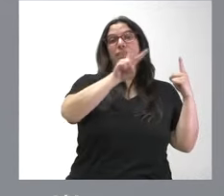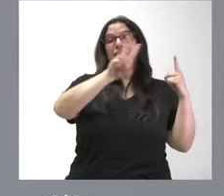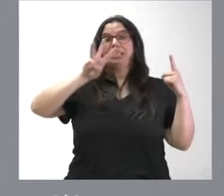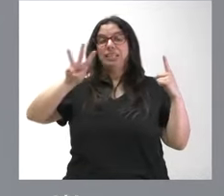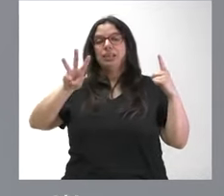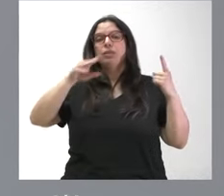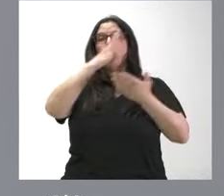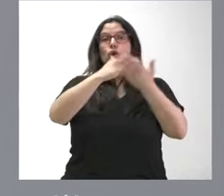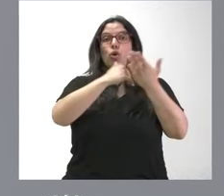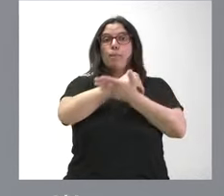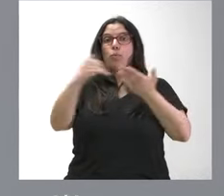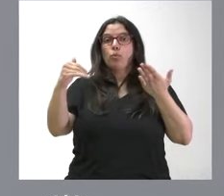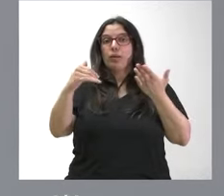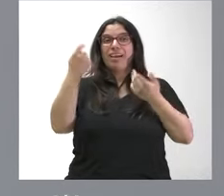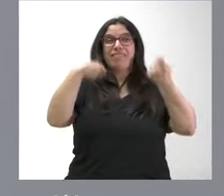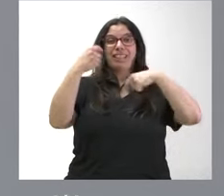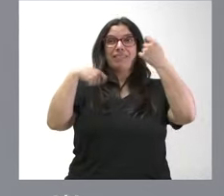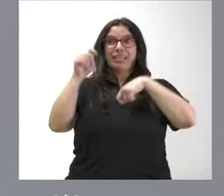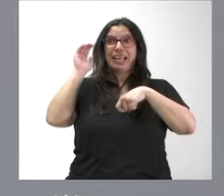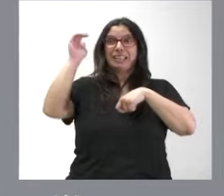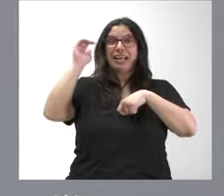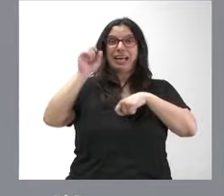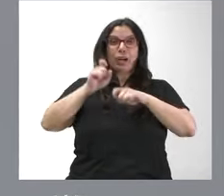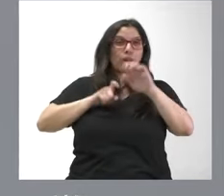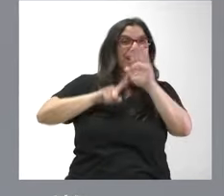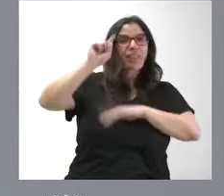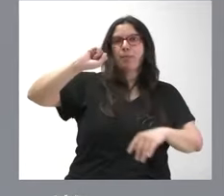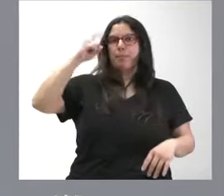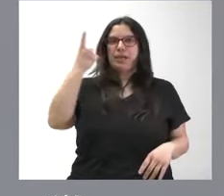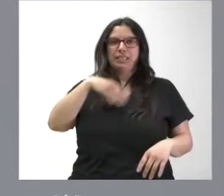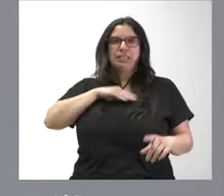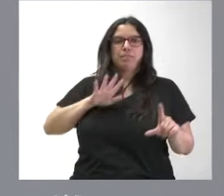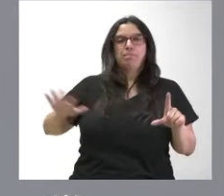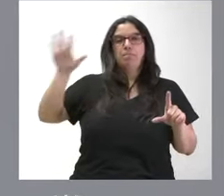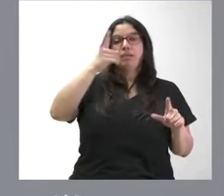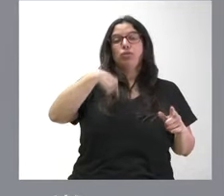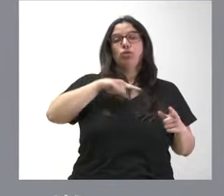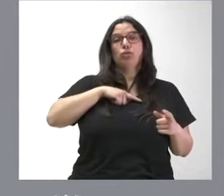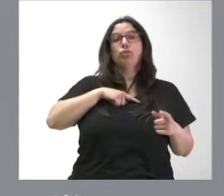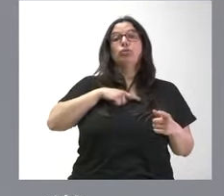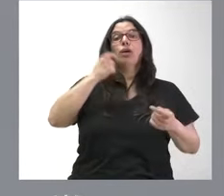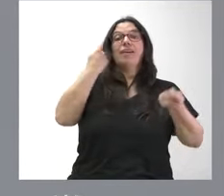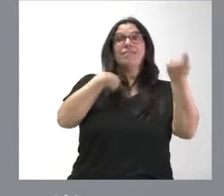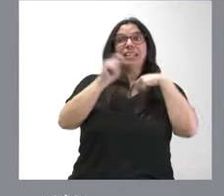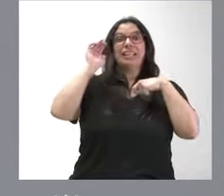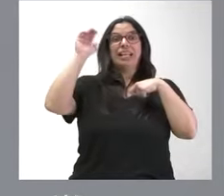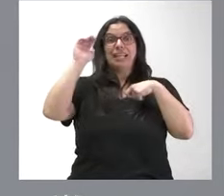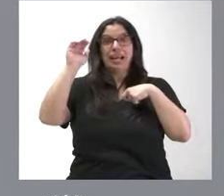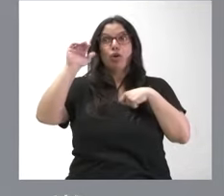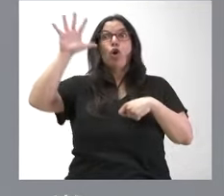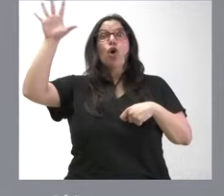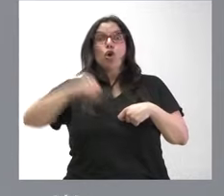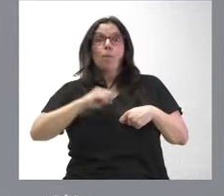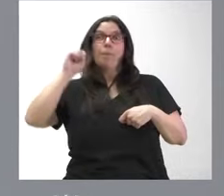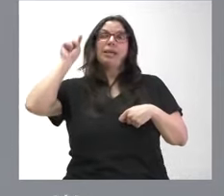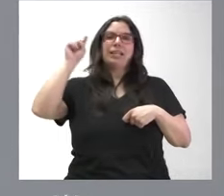más incrementó su volumen de exportaciones. La ANUSA es una comunidad que exporta más de lo que importa. Es justo al contrario de que